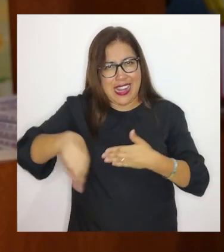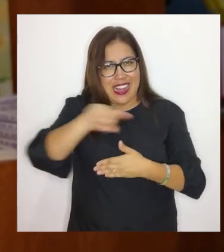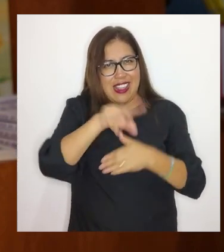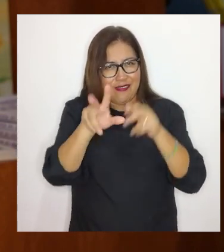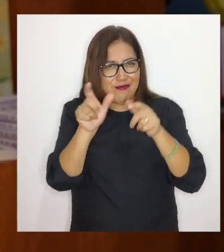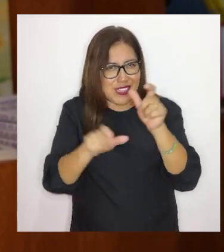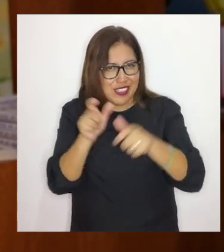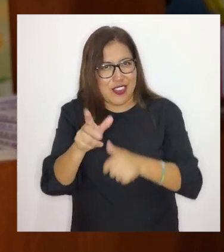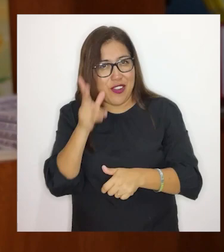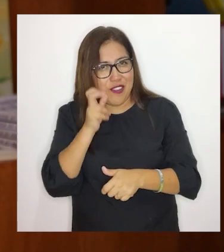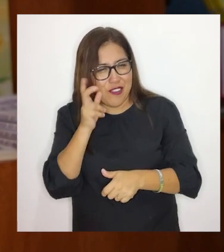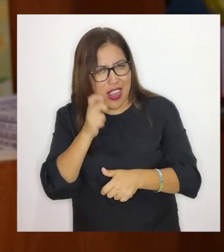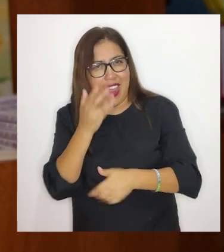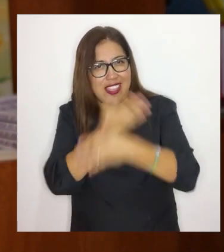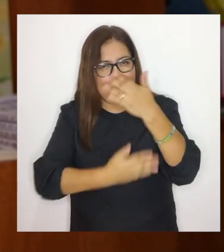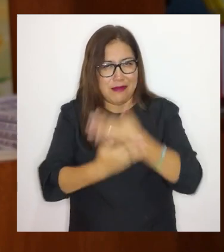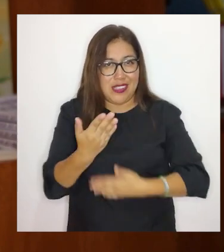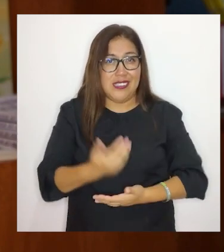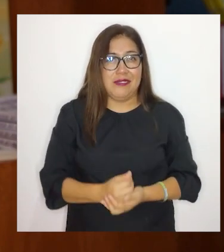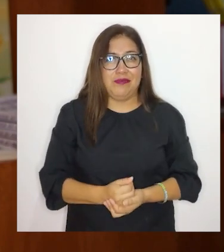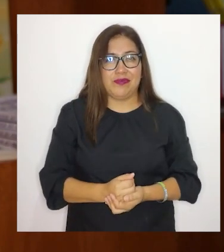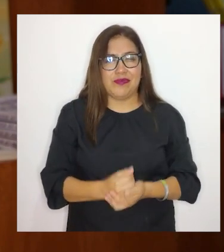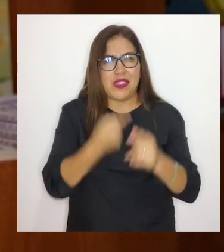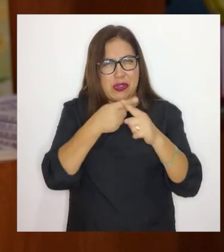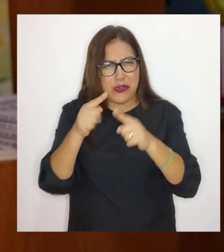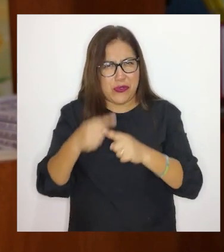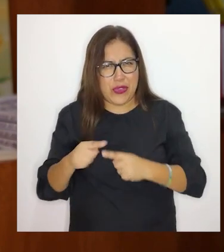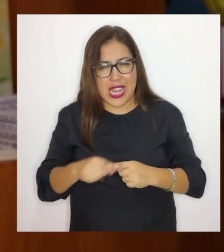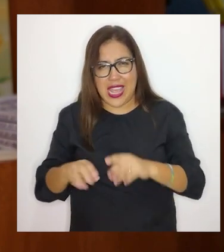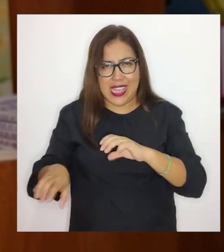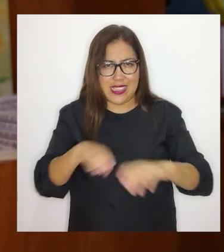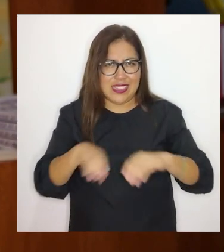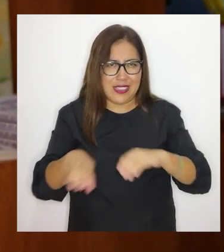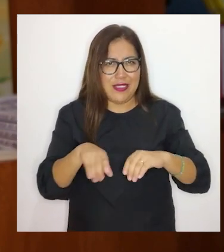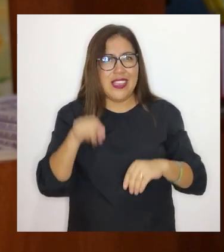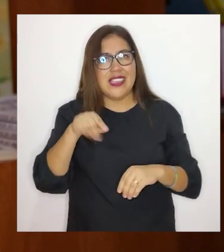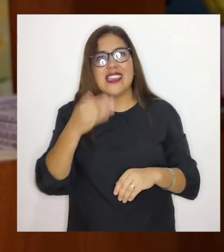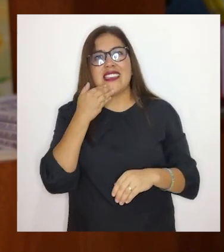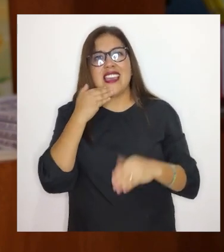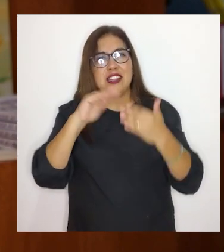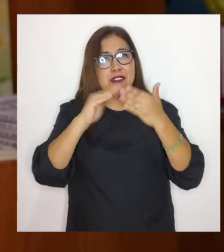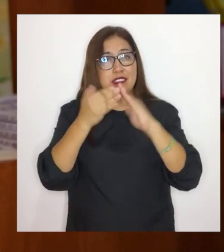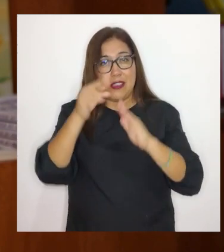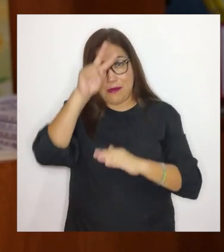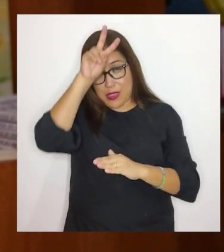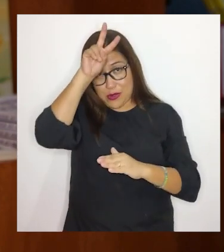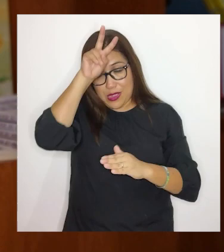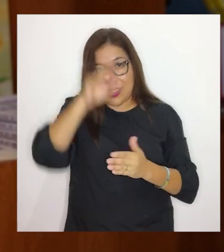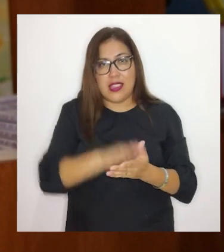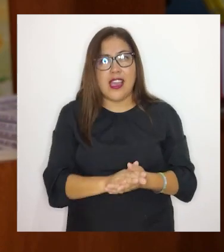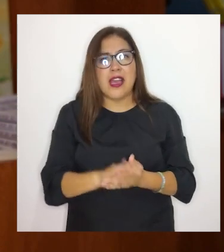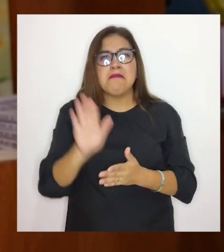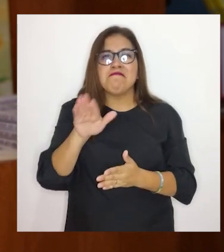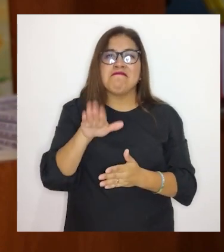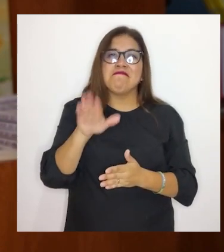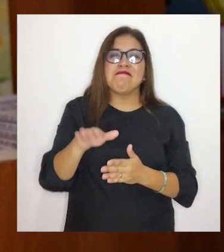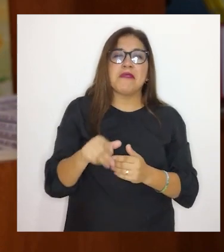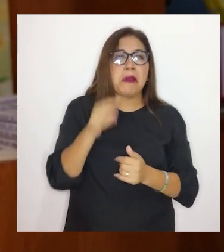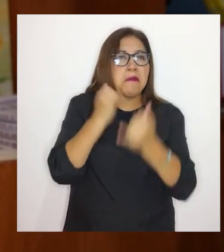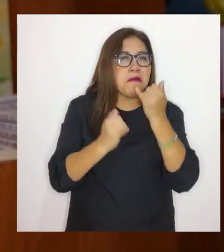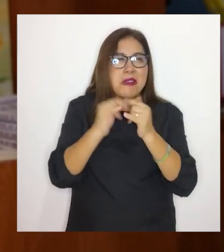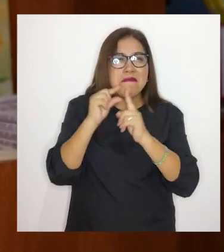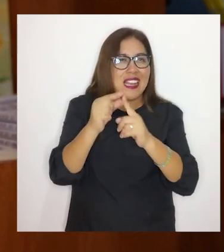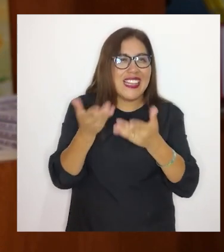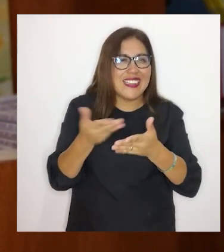personas con discapacidad todo lo que viene realizando la sociedad peruana. Su palabra para